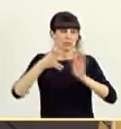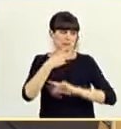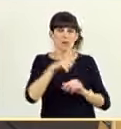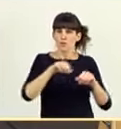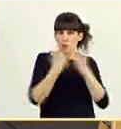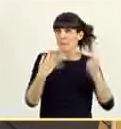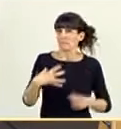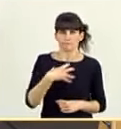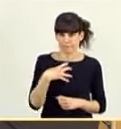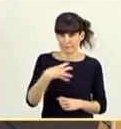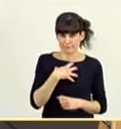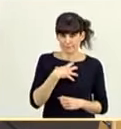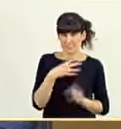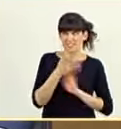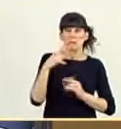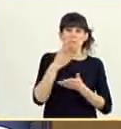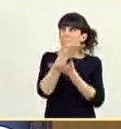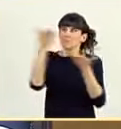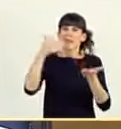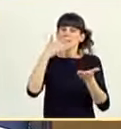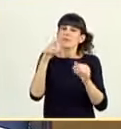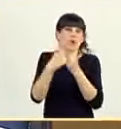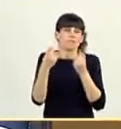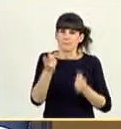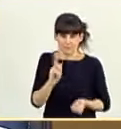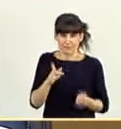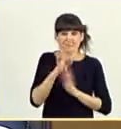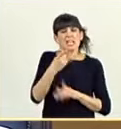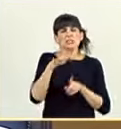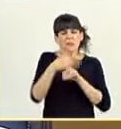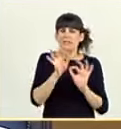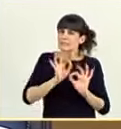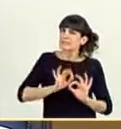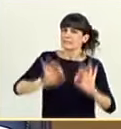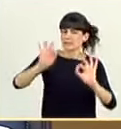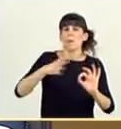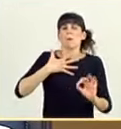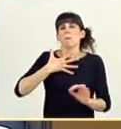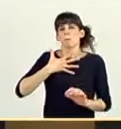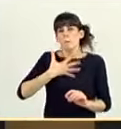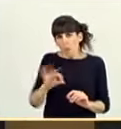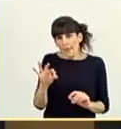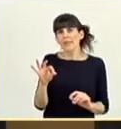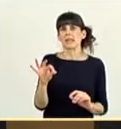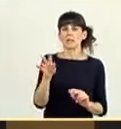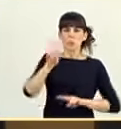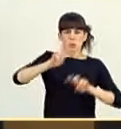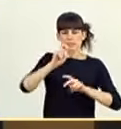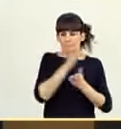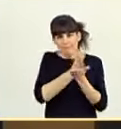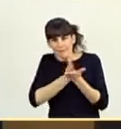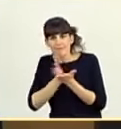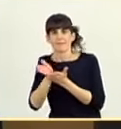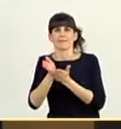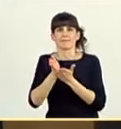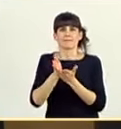romperse y no lo está rompiendo nadie. Porque hay situaciones excepcionales en las cuales se pueden buscar vías como